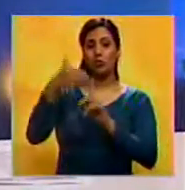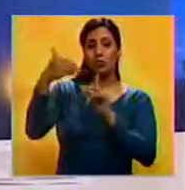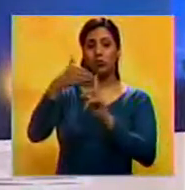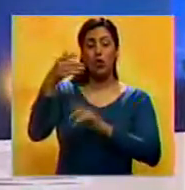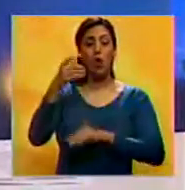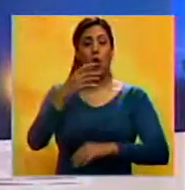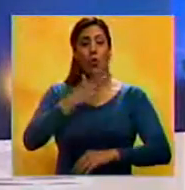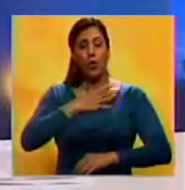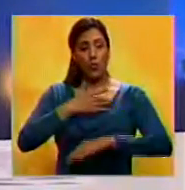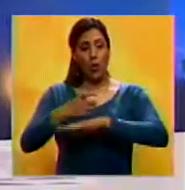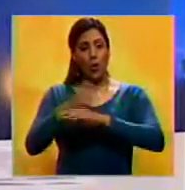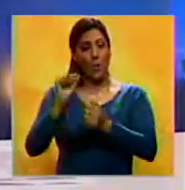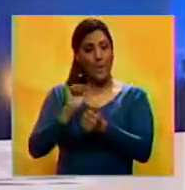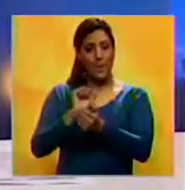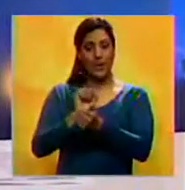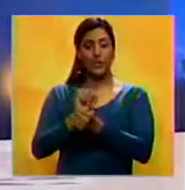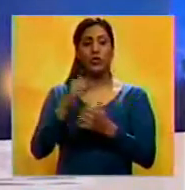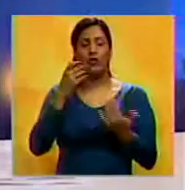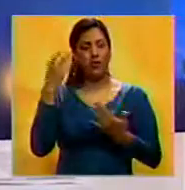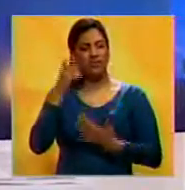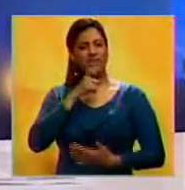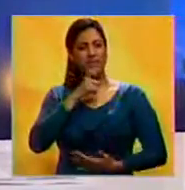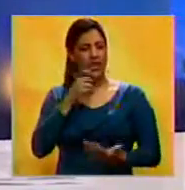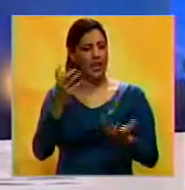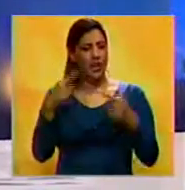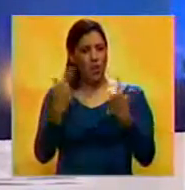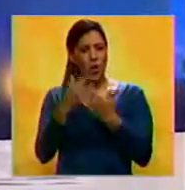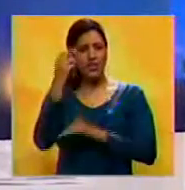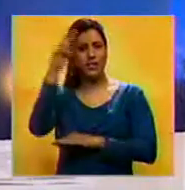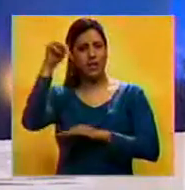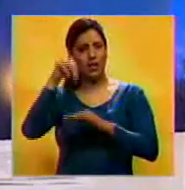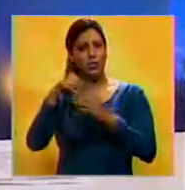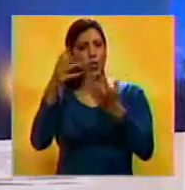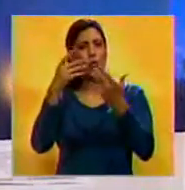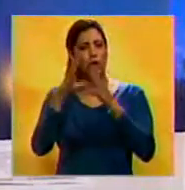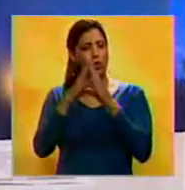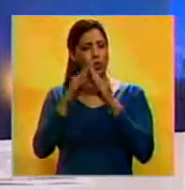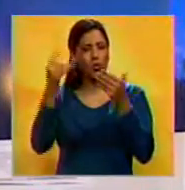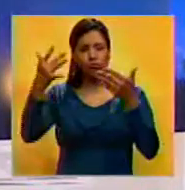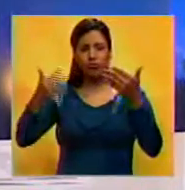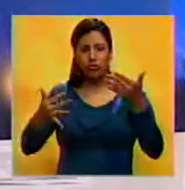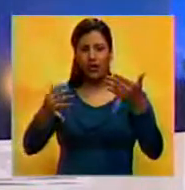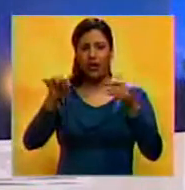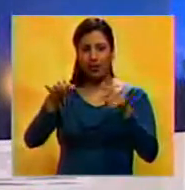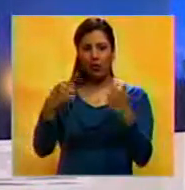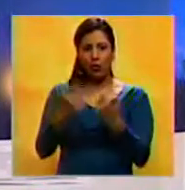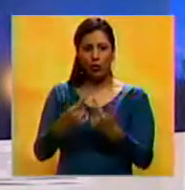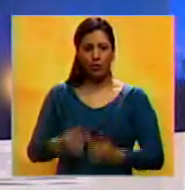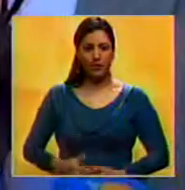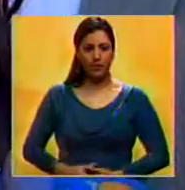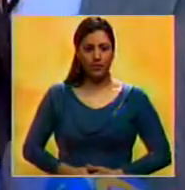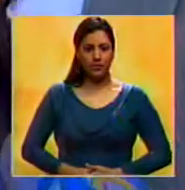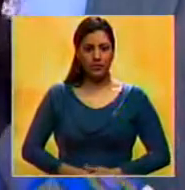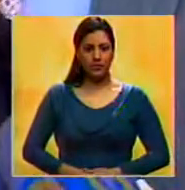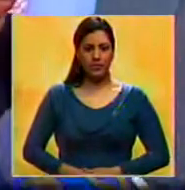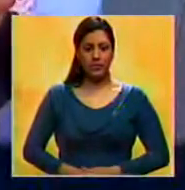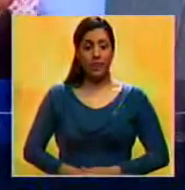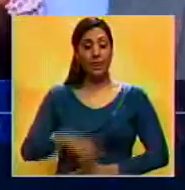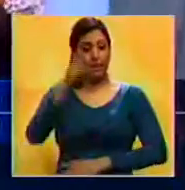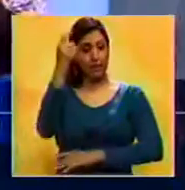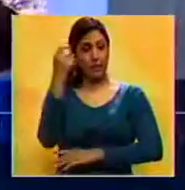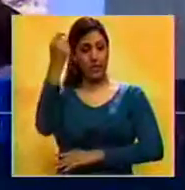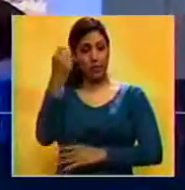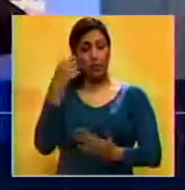gobierno de privarlos de libertad. Zulimar Dudamel estuvo en la Asamblea Nacional y nos brinda mayor información desde allí. La